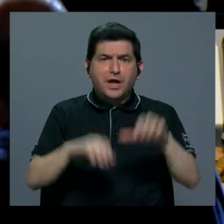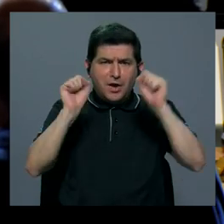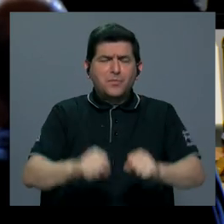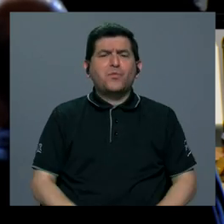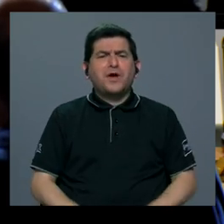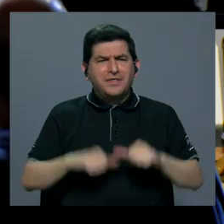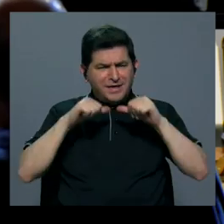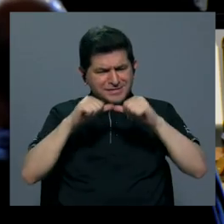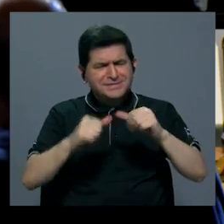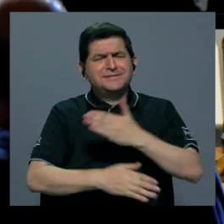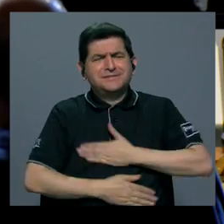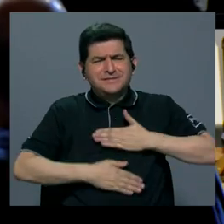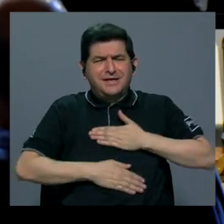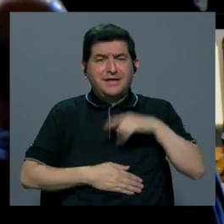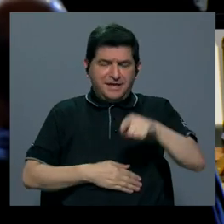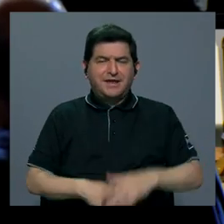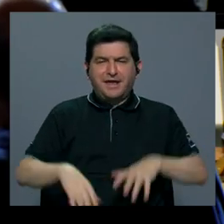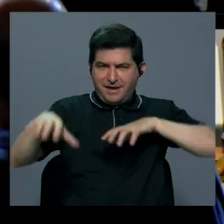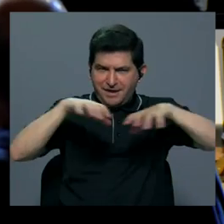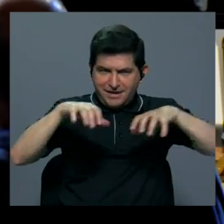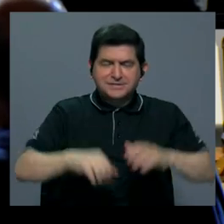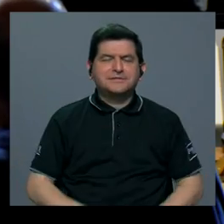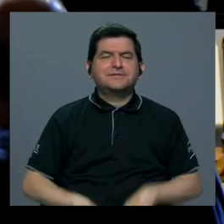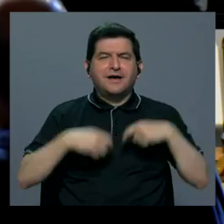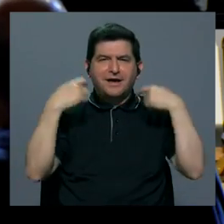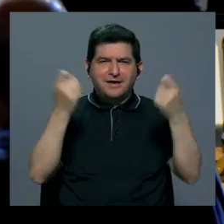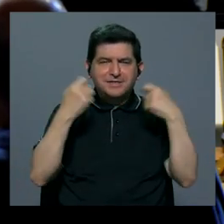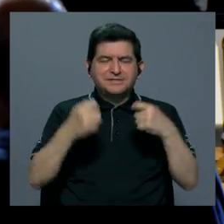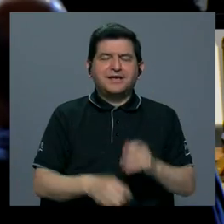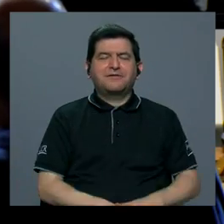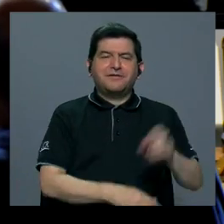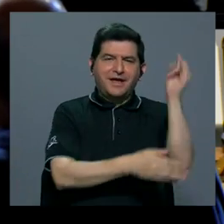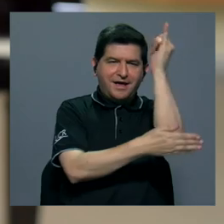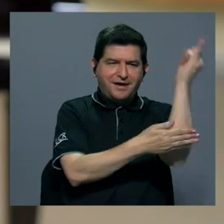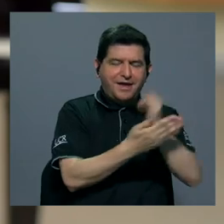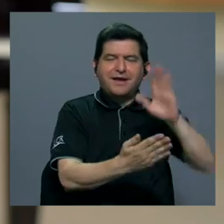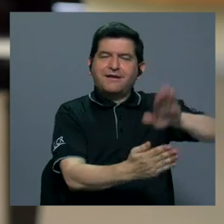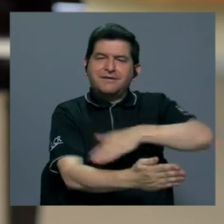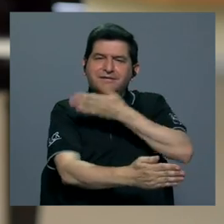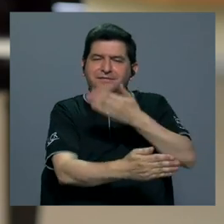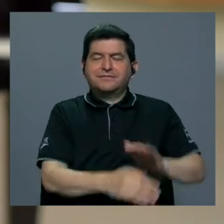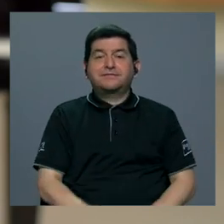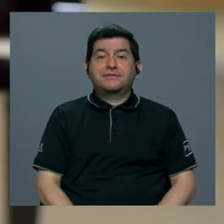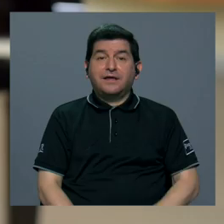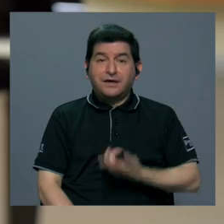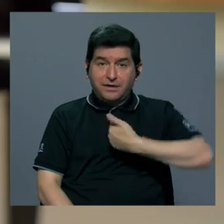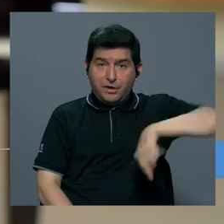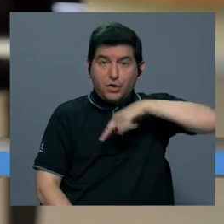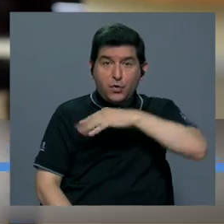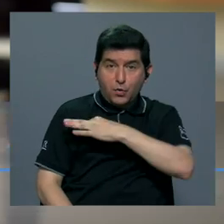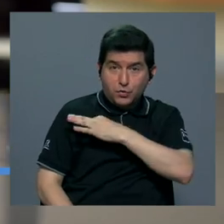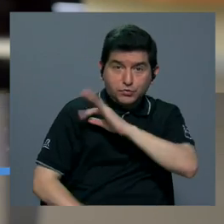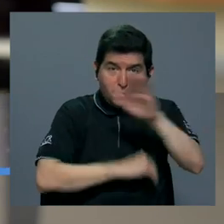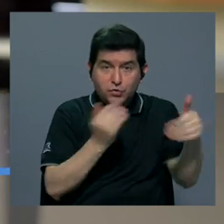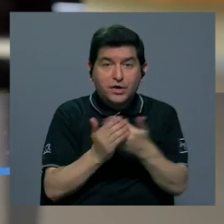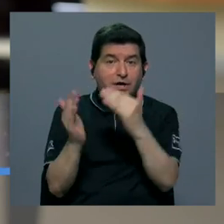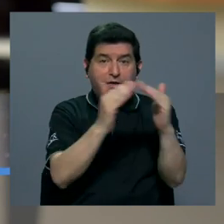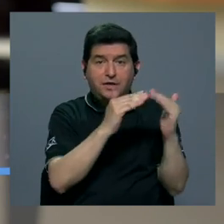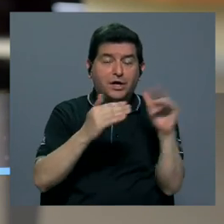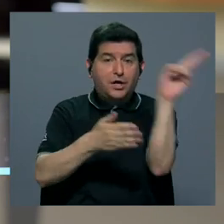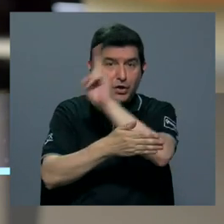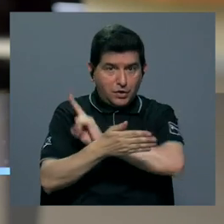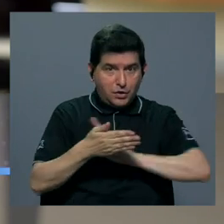terminen de disfrutar esta temporada y celebrar las artes musicales Queremos hacer una invitación a toda la comunidad